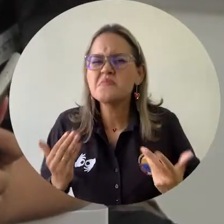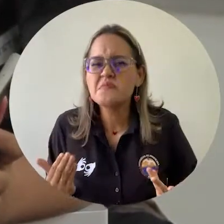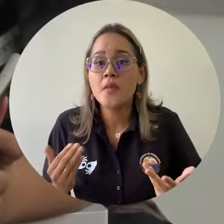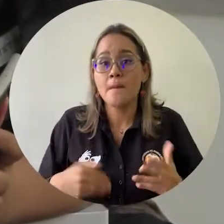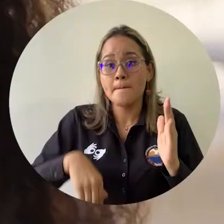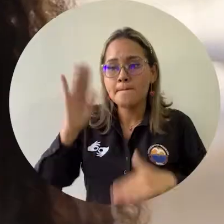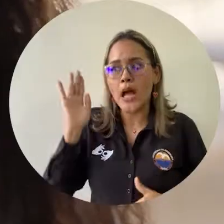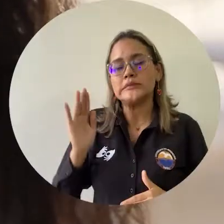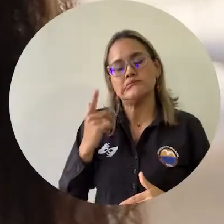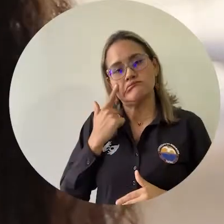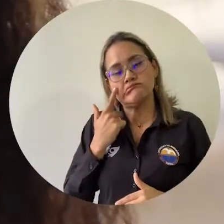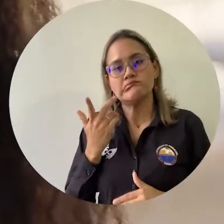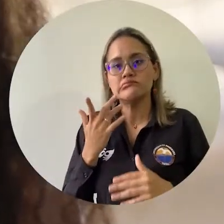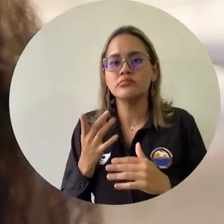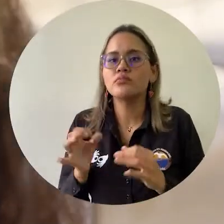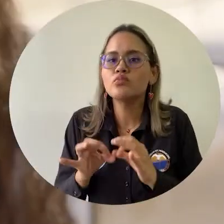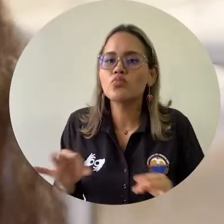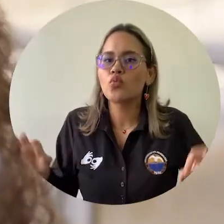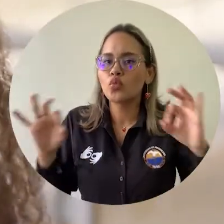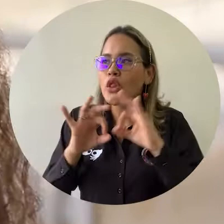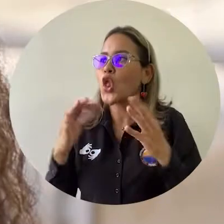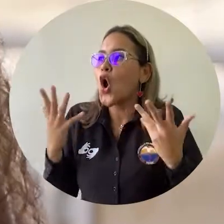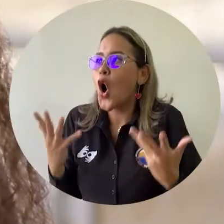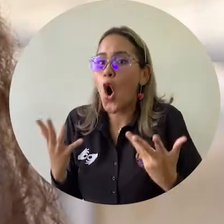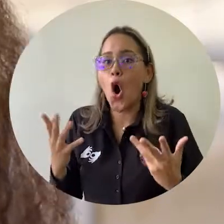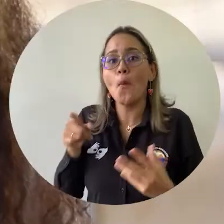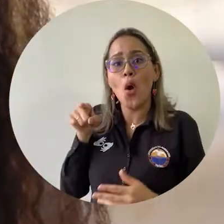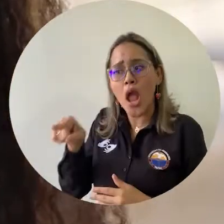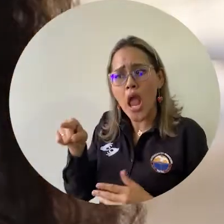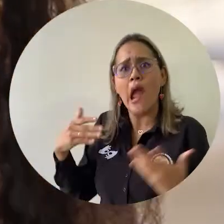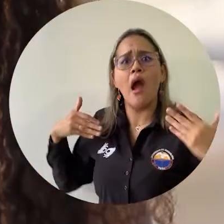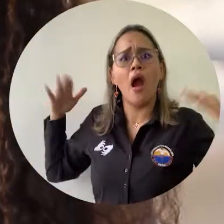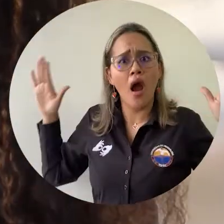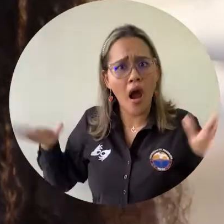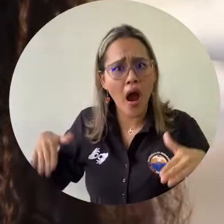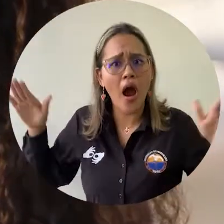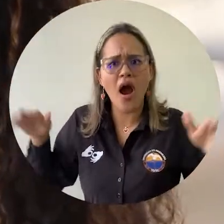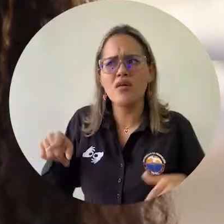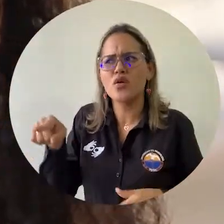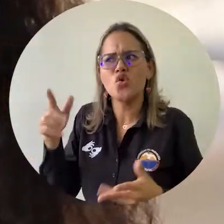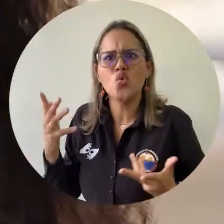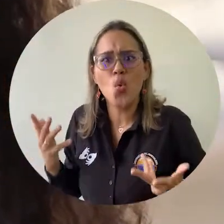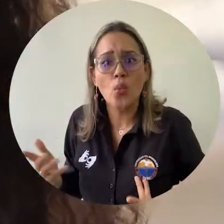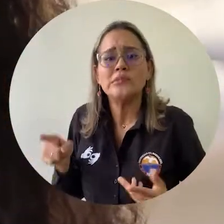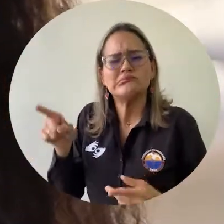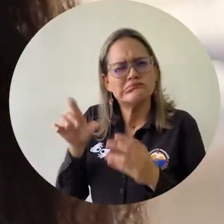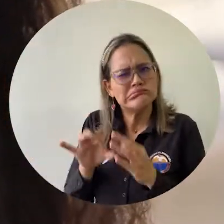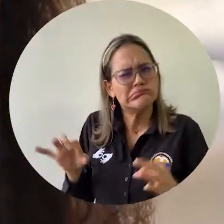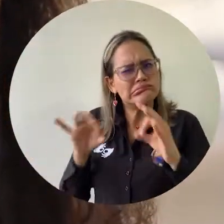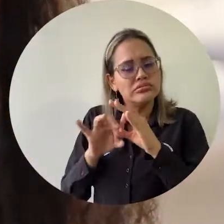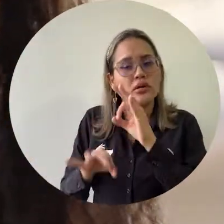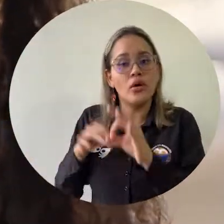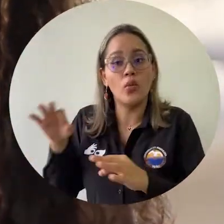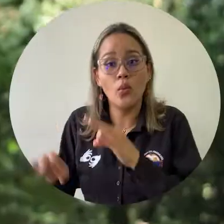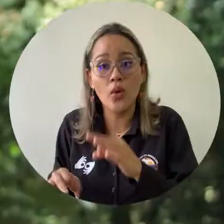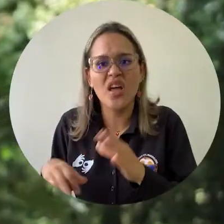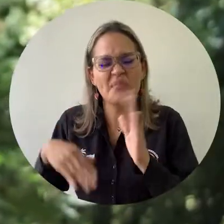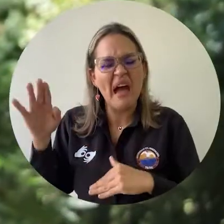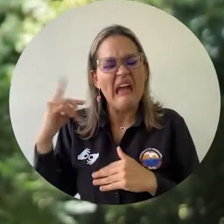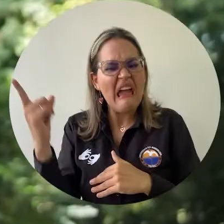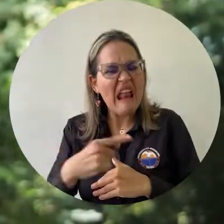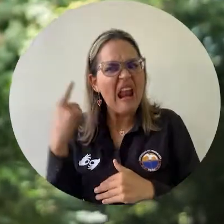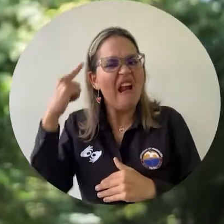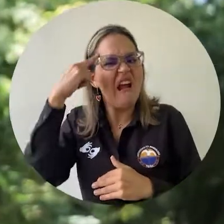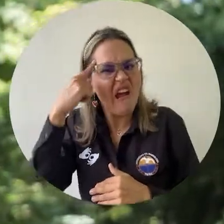para transmitir cómo bajo el contexto académico las aves también son percibidas, cuál